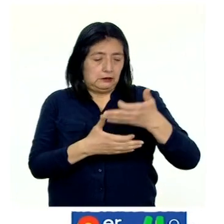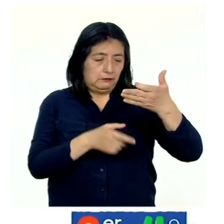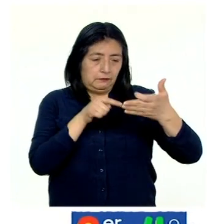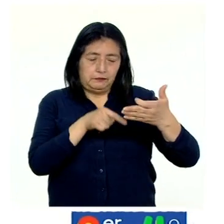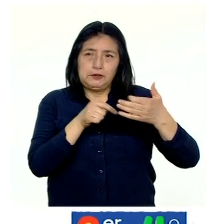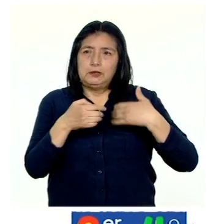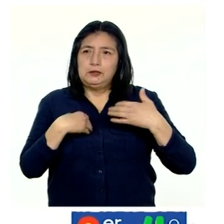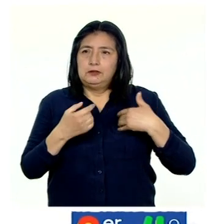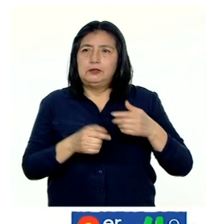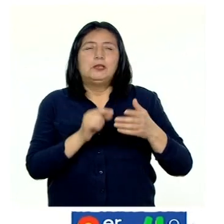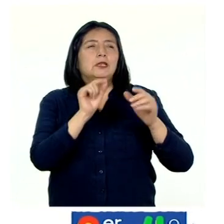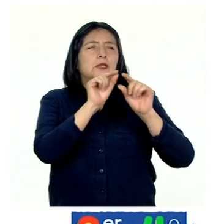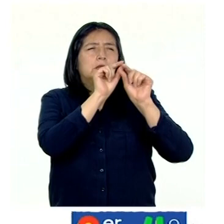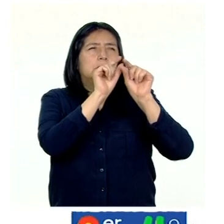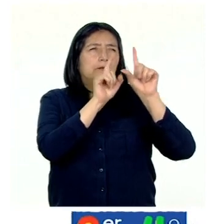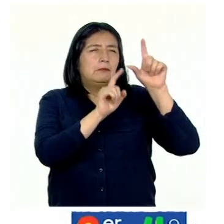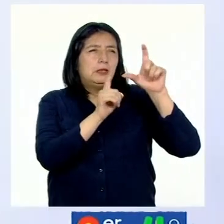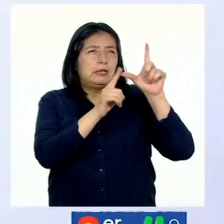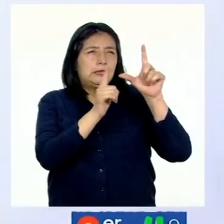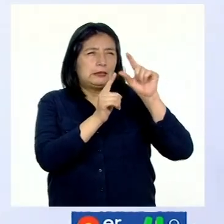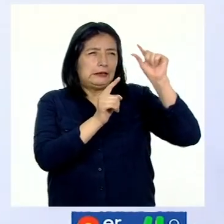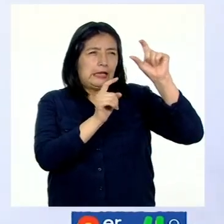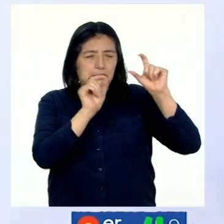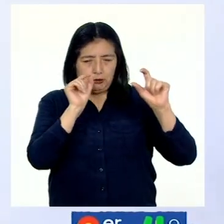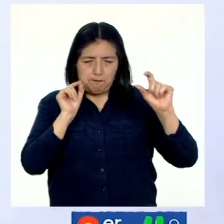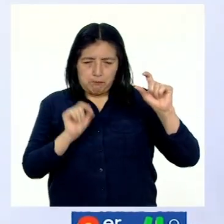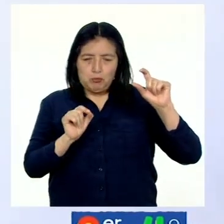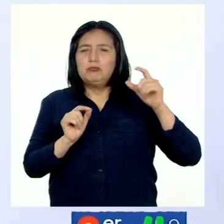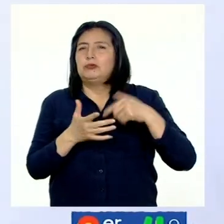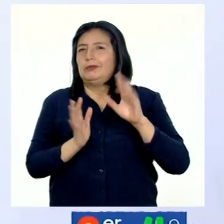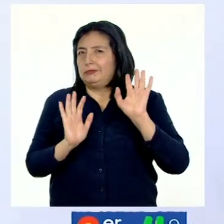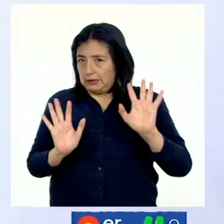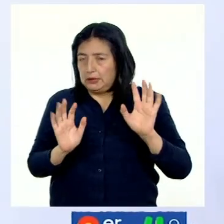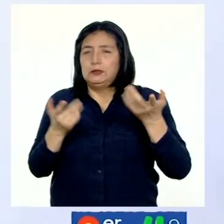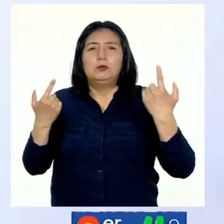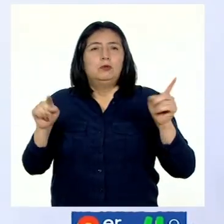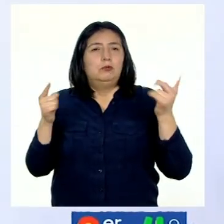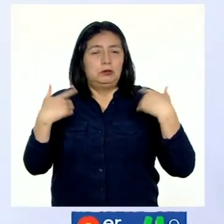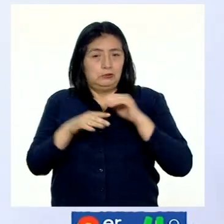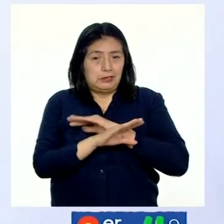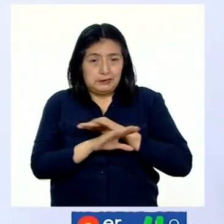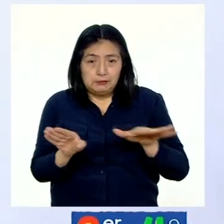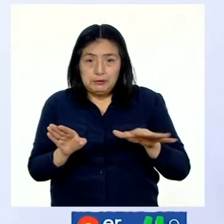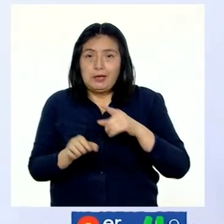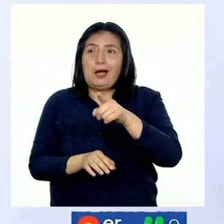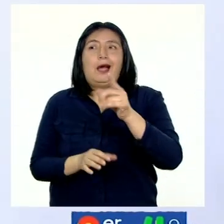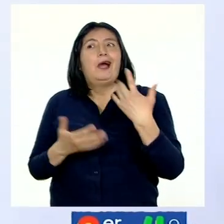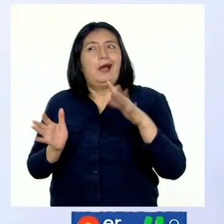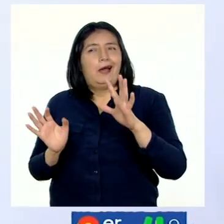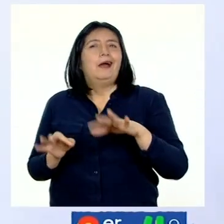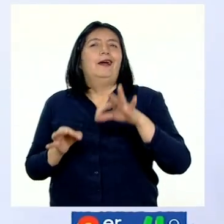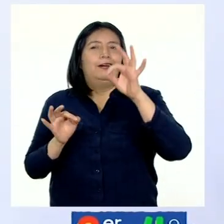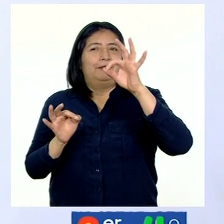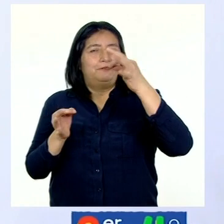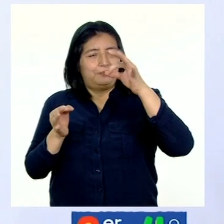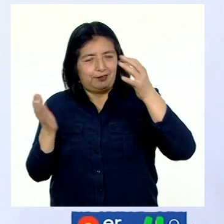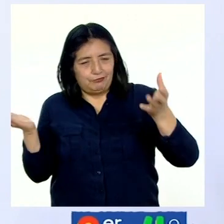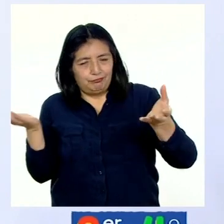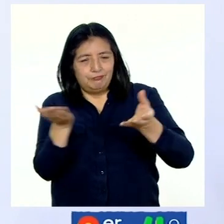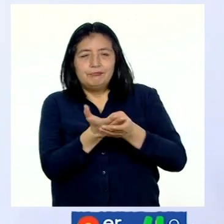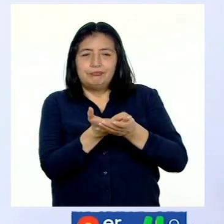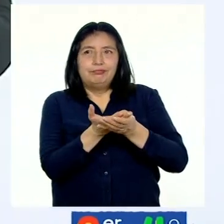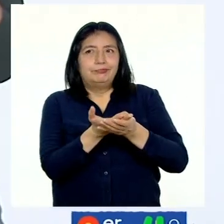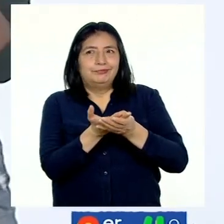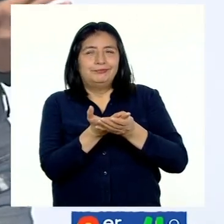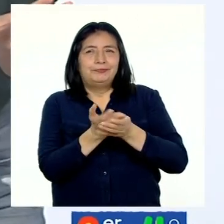tiene punto final y mayúsculas. ¡Genial! Una vez que terminen su reto, no olviden guardar esta ficha en su